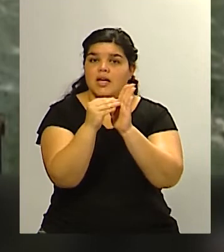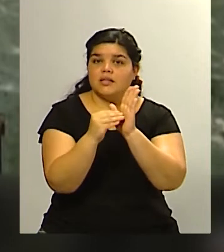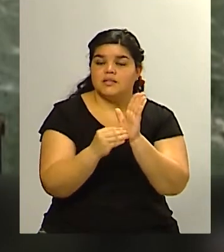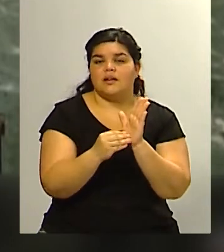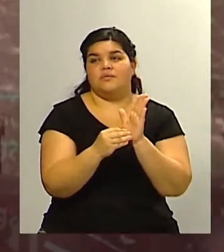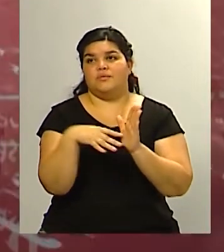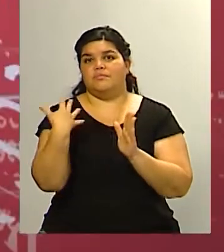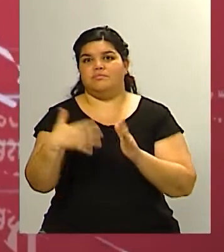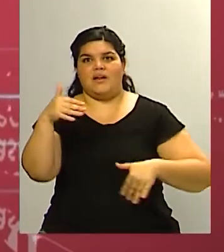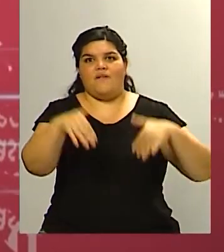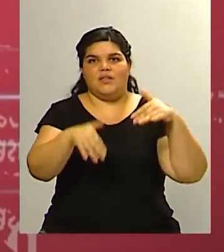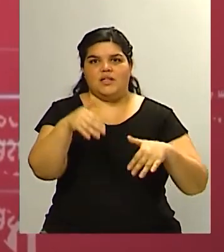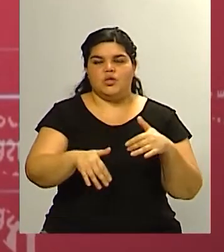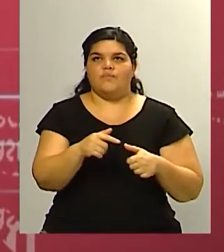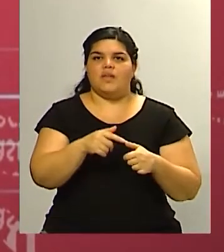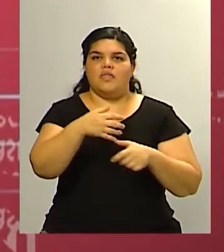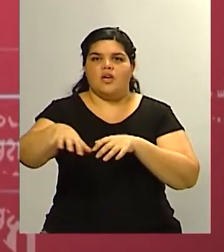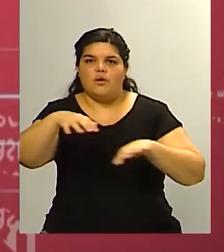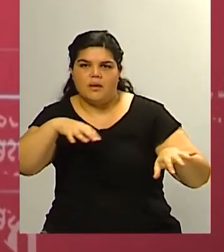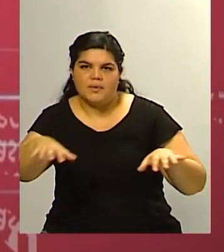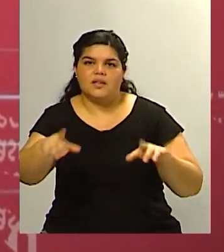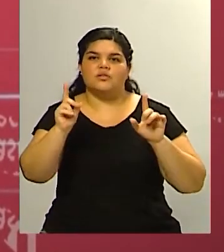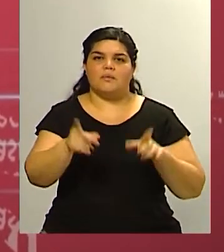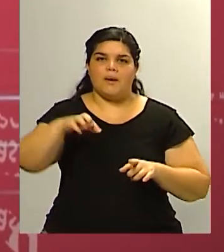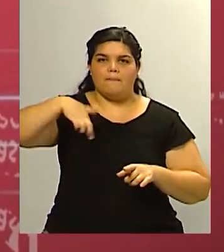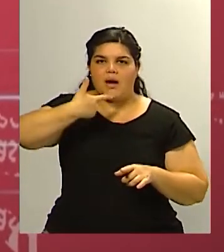desdoblamiento las paso ¿cuál es el ánimo de la gente?